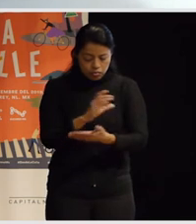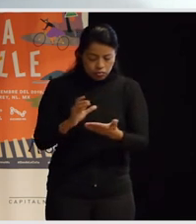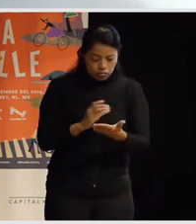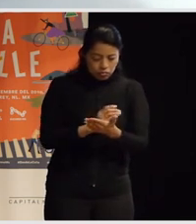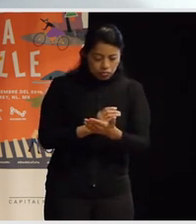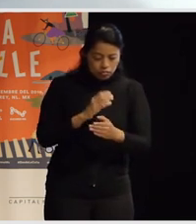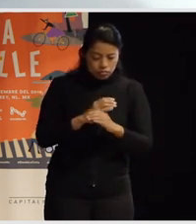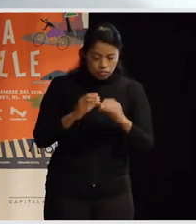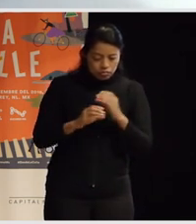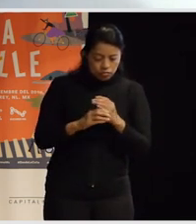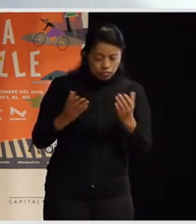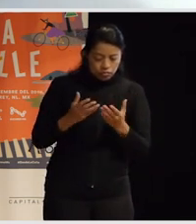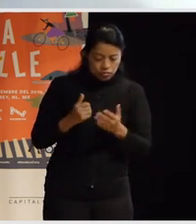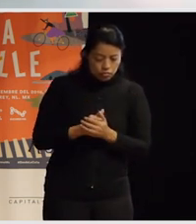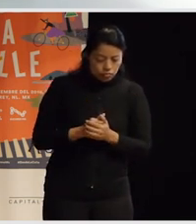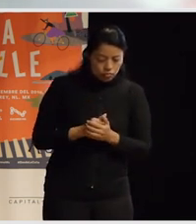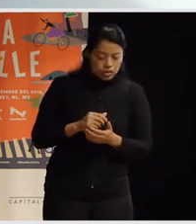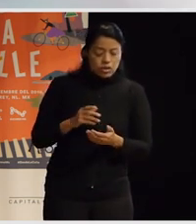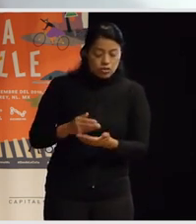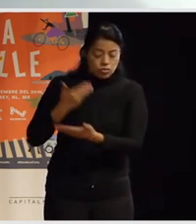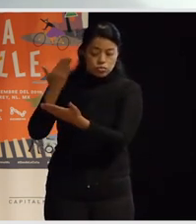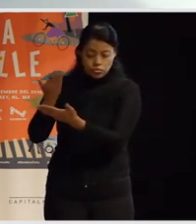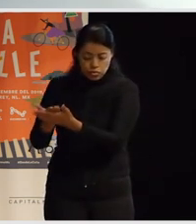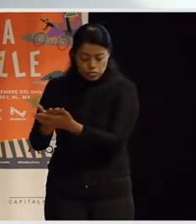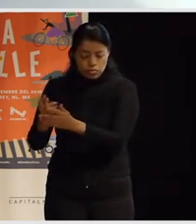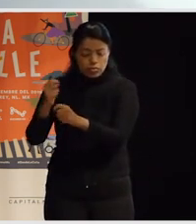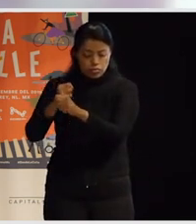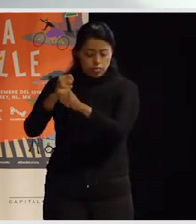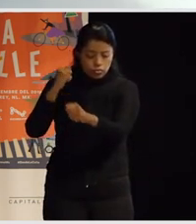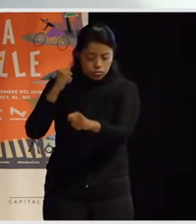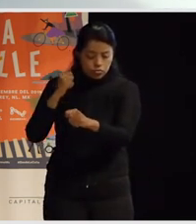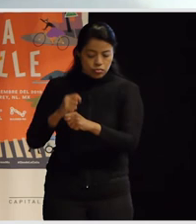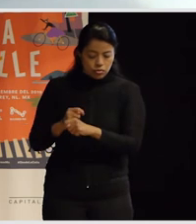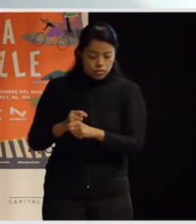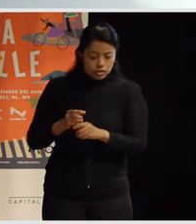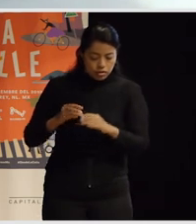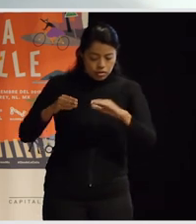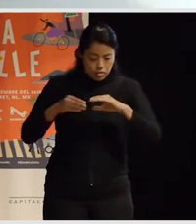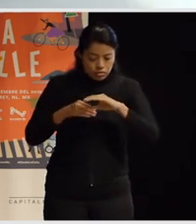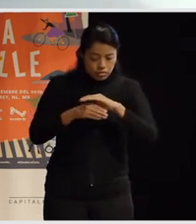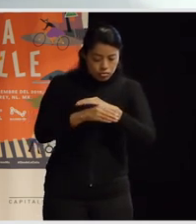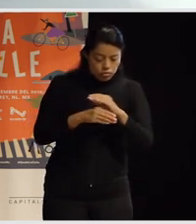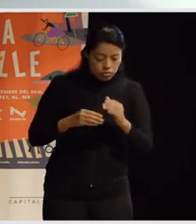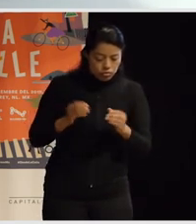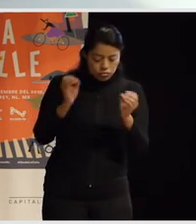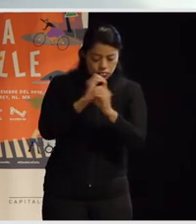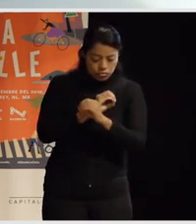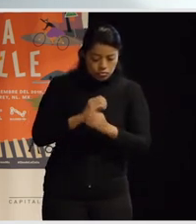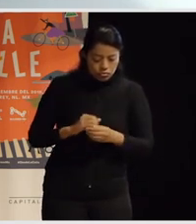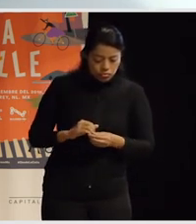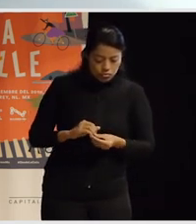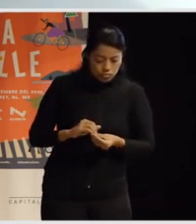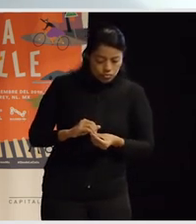una de las cosas que propusimos es que hubiera un programa en los autobuses en las guaguas nocturnas que hubiera parada a la carta ¿no? las personas